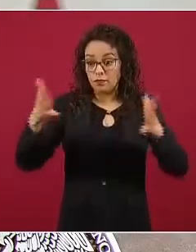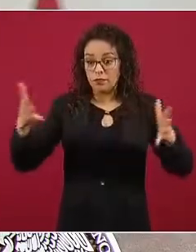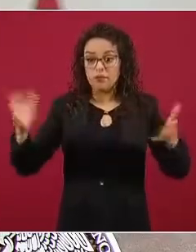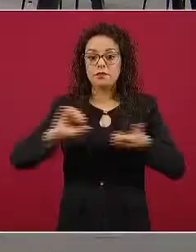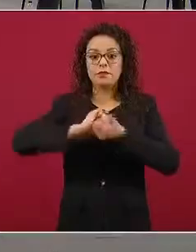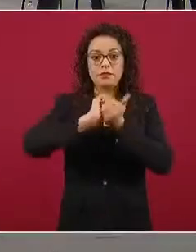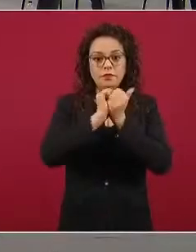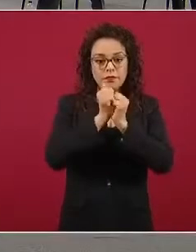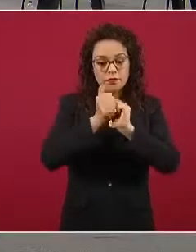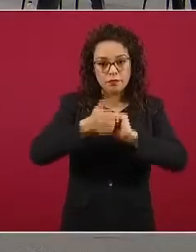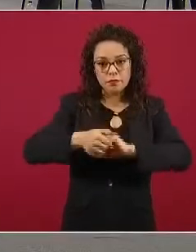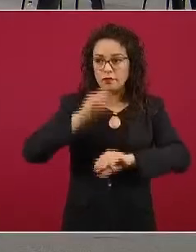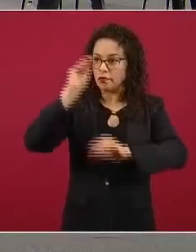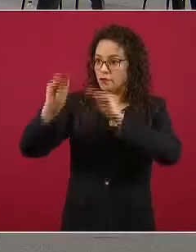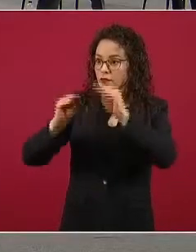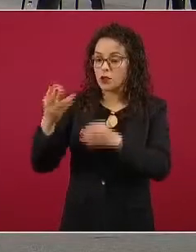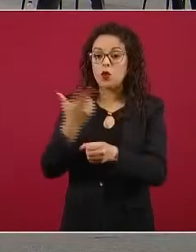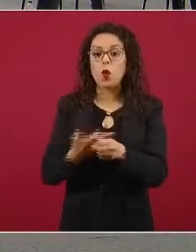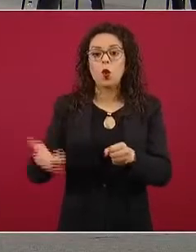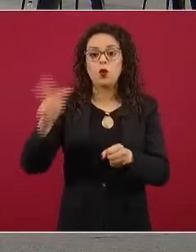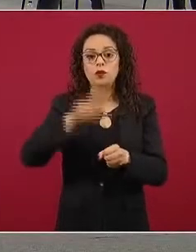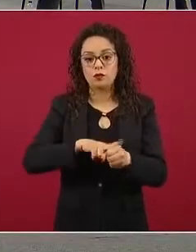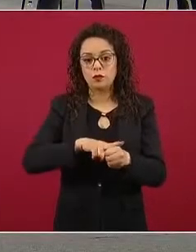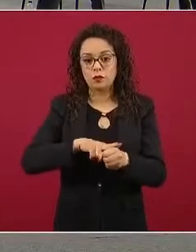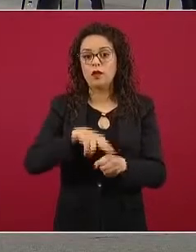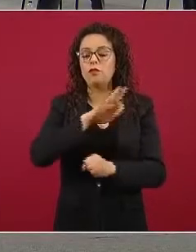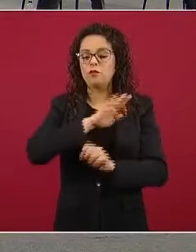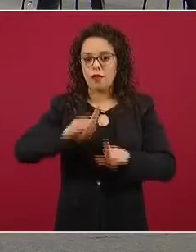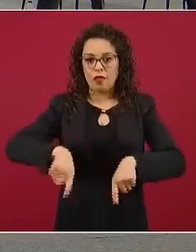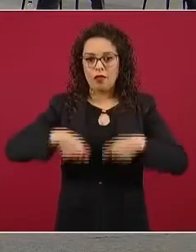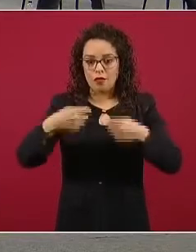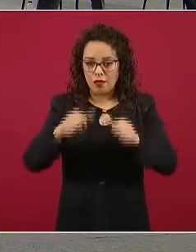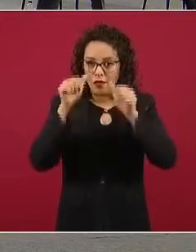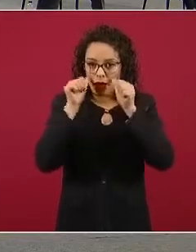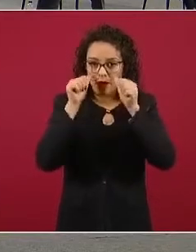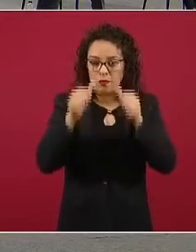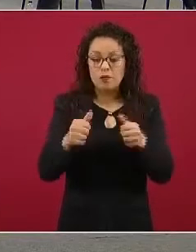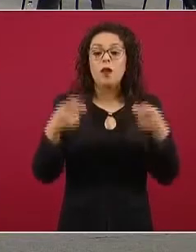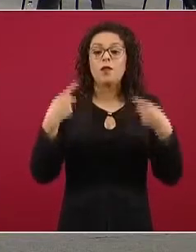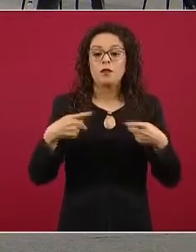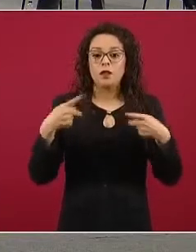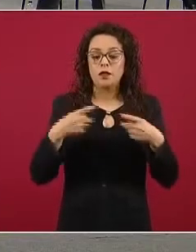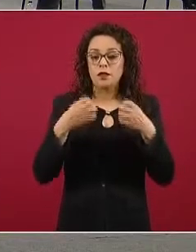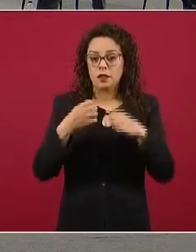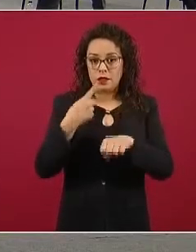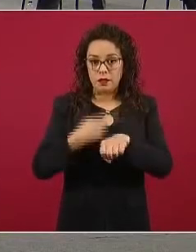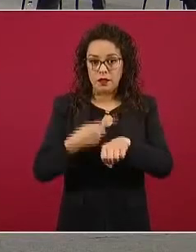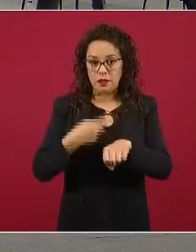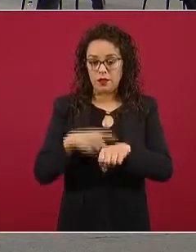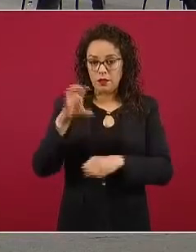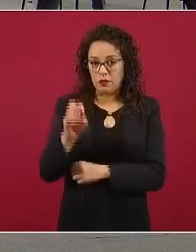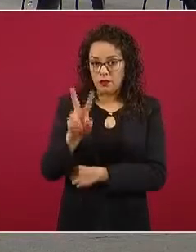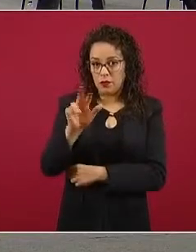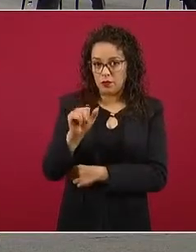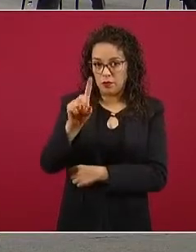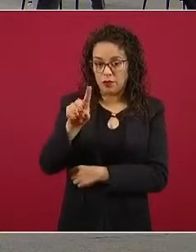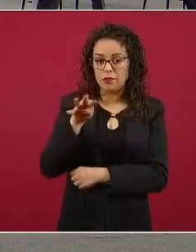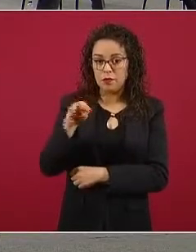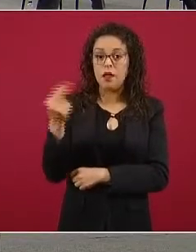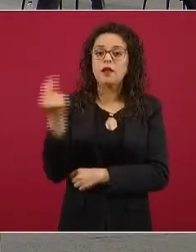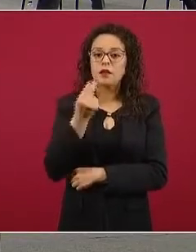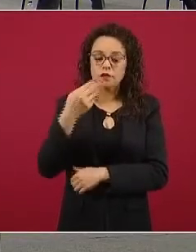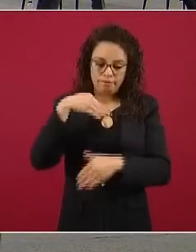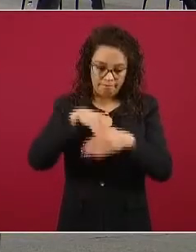la primera, reconvertir hospitales para poder atender a los pacientes que llegan con COVID-19 y que necesitan de